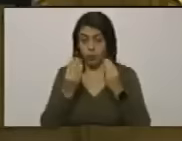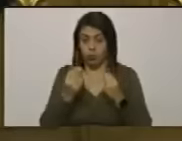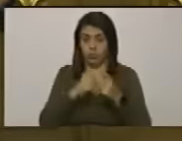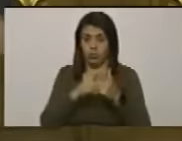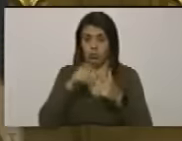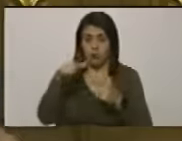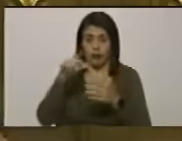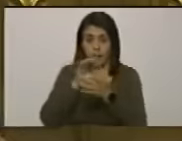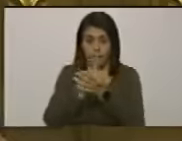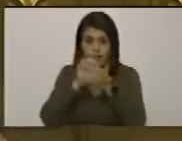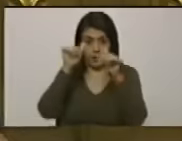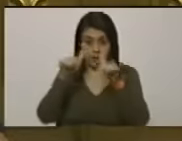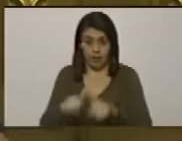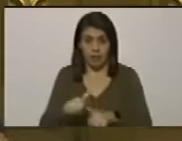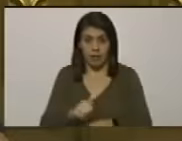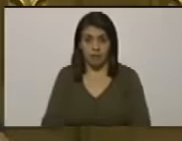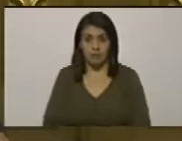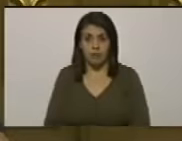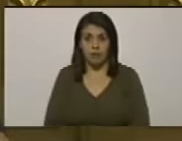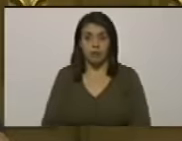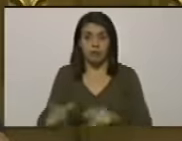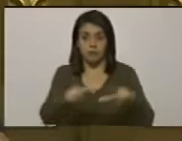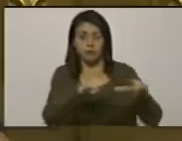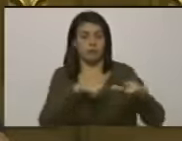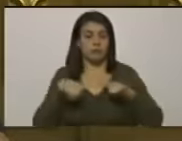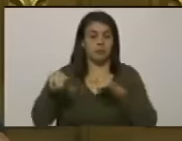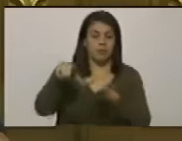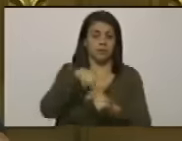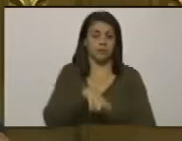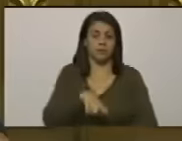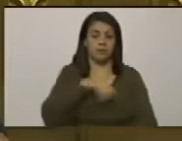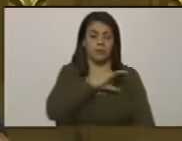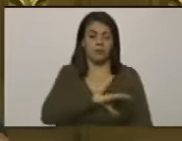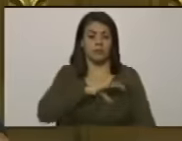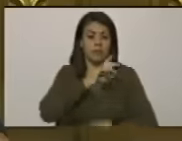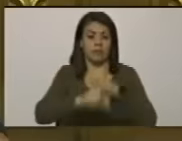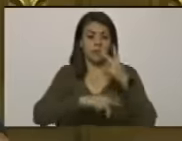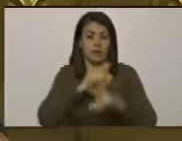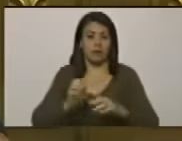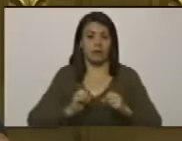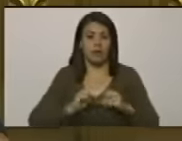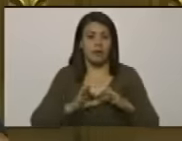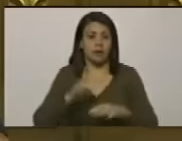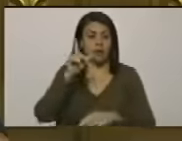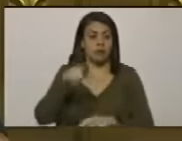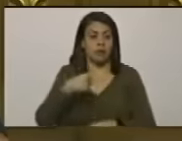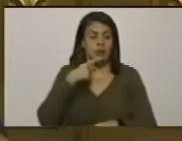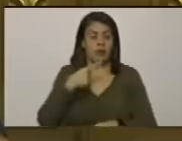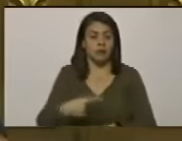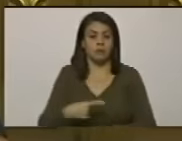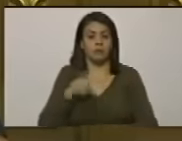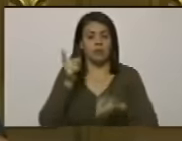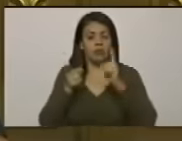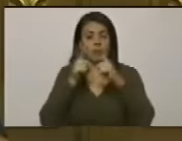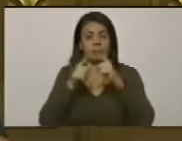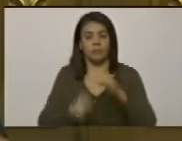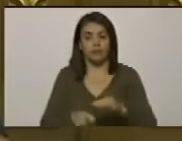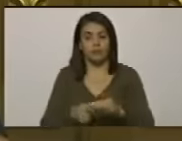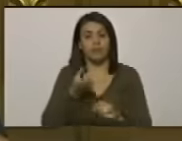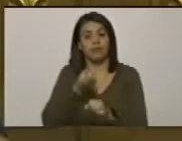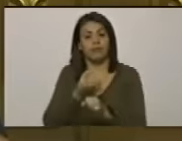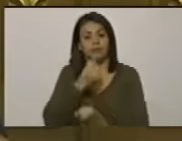también fue compañera nuestra aquí en estos espacios en la Comisión de Política Exterior y también en algunos foros